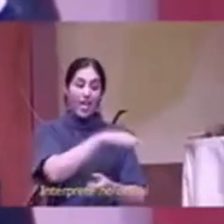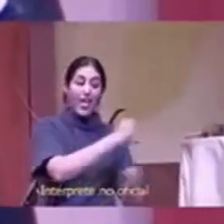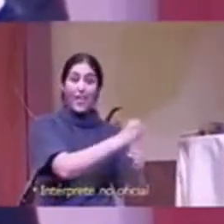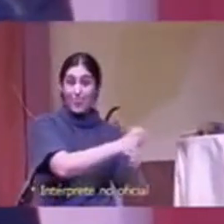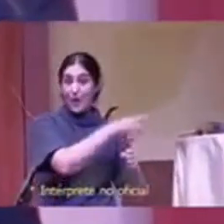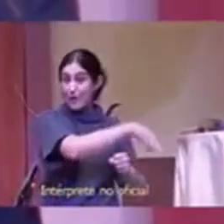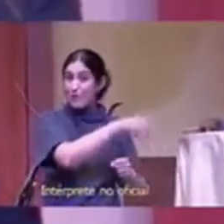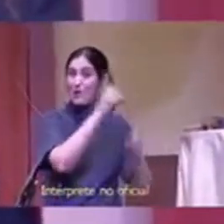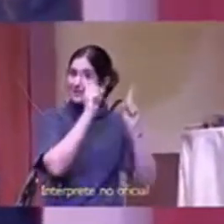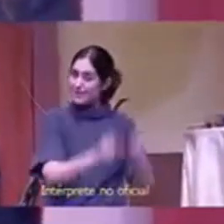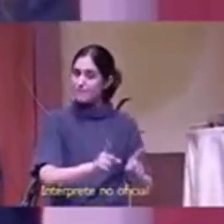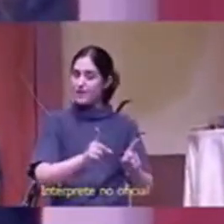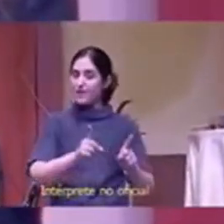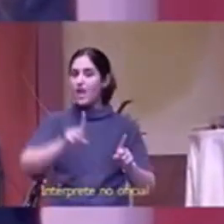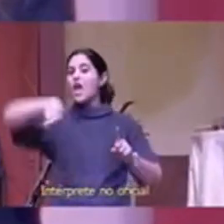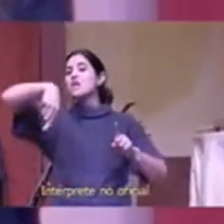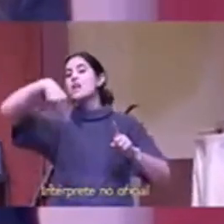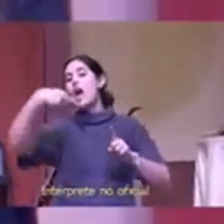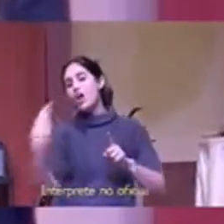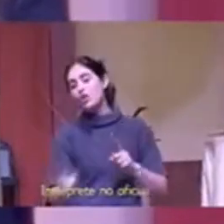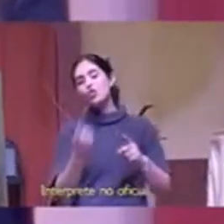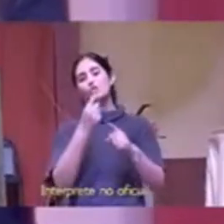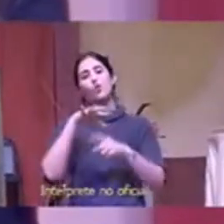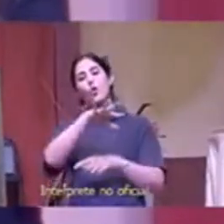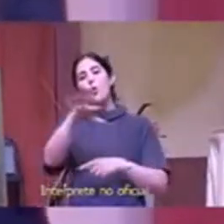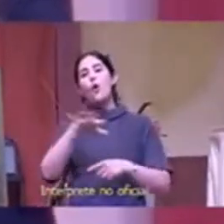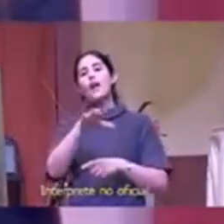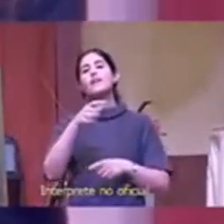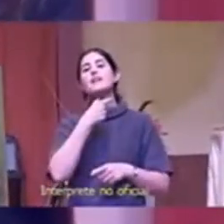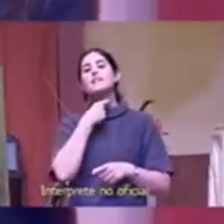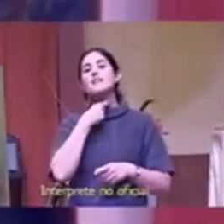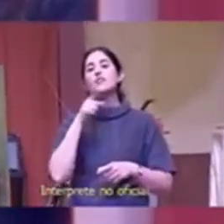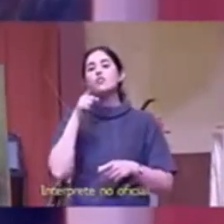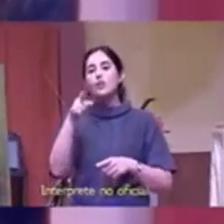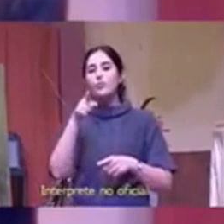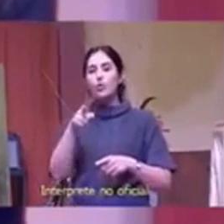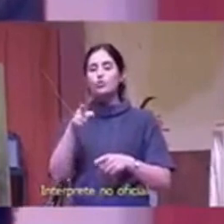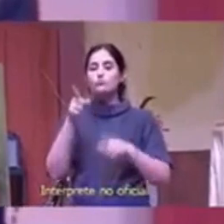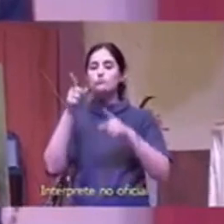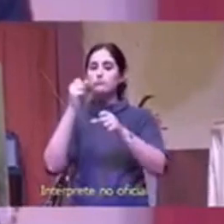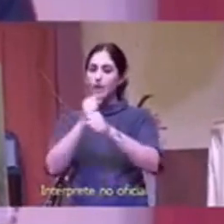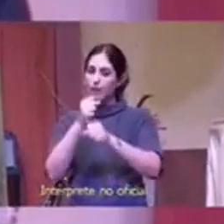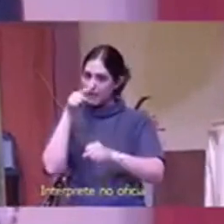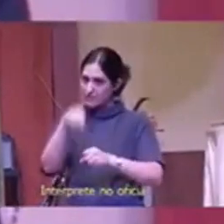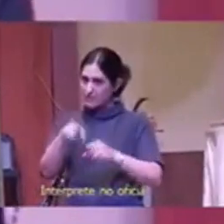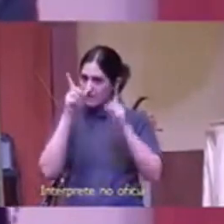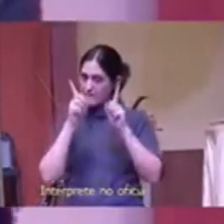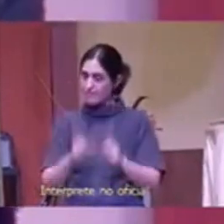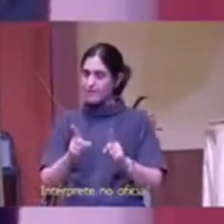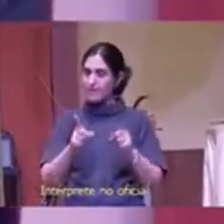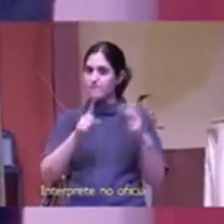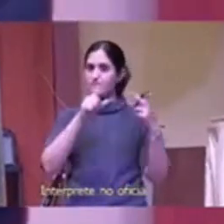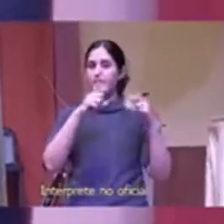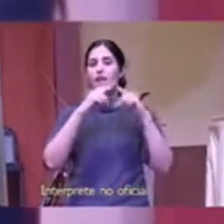sombra que todavía existe y quiero compartir con ustedes esto es